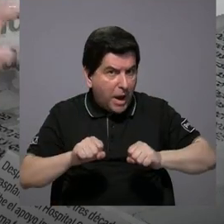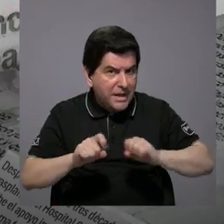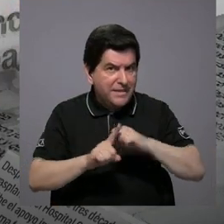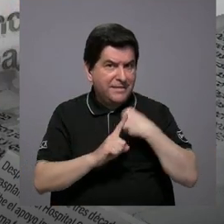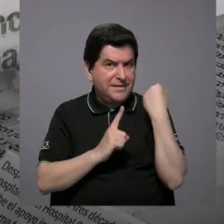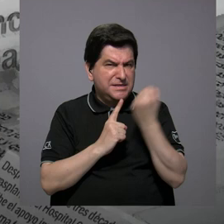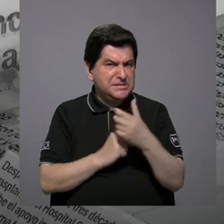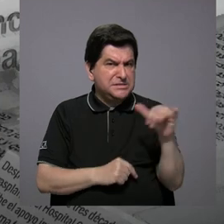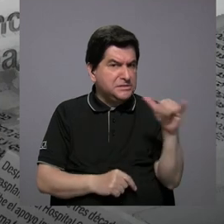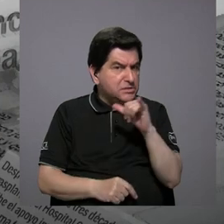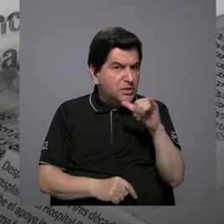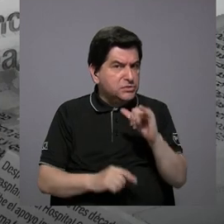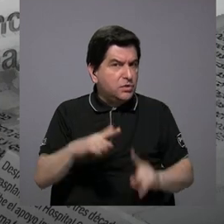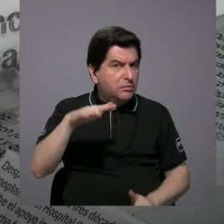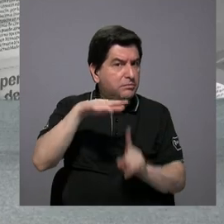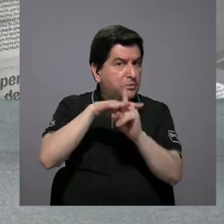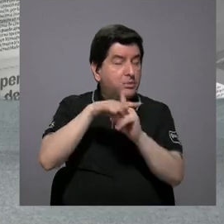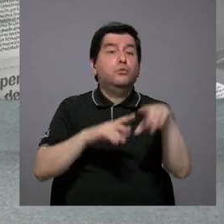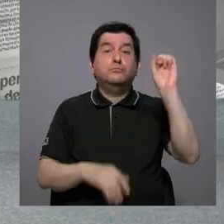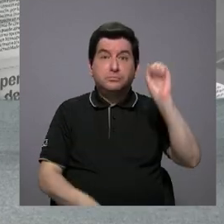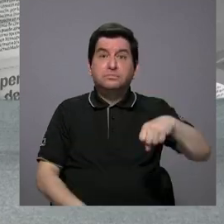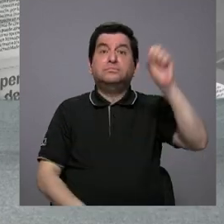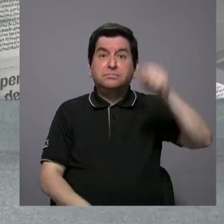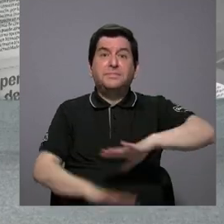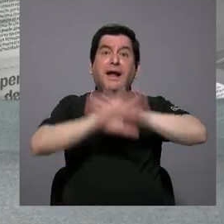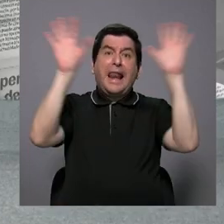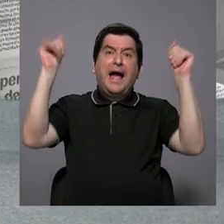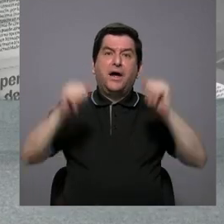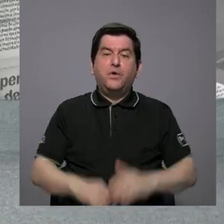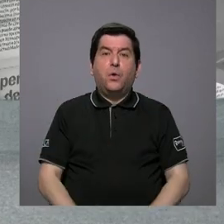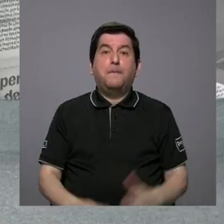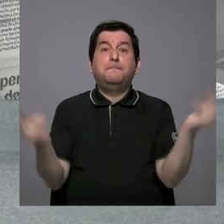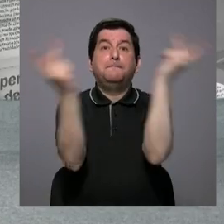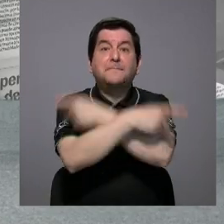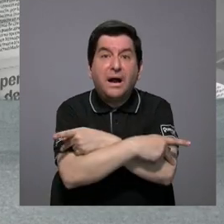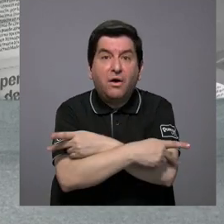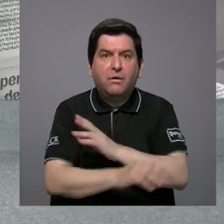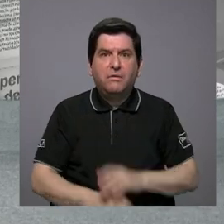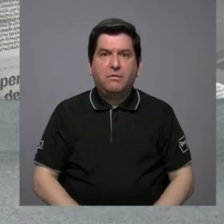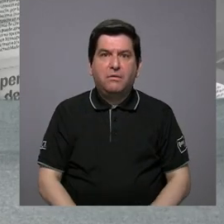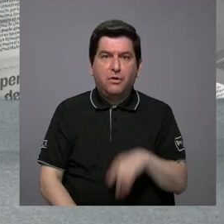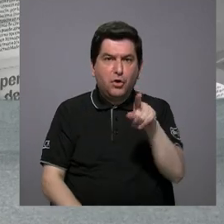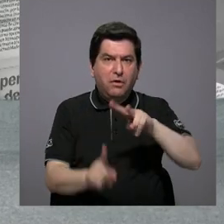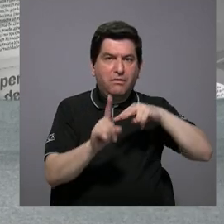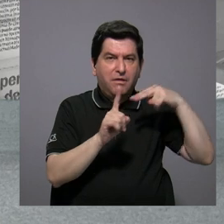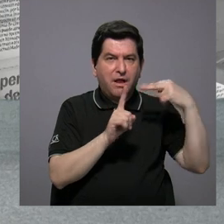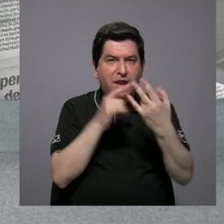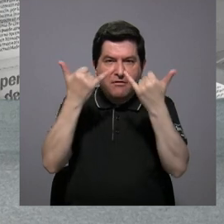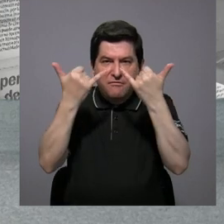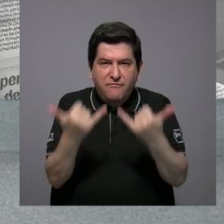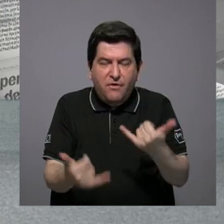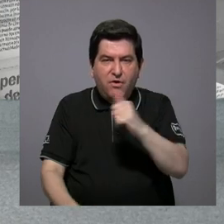una situación parecida? Claro, y más con ese enfoque que tienen las autoridades,